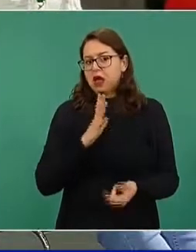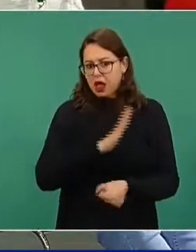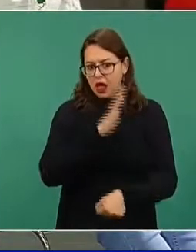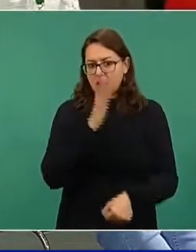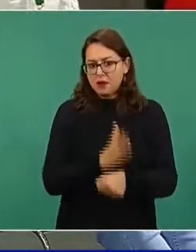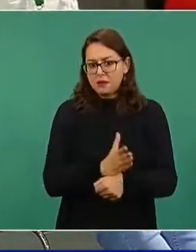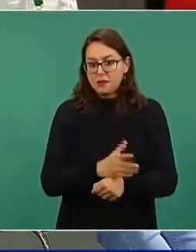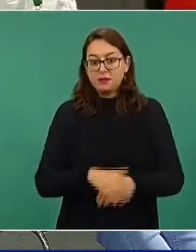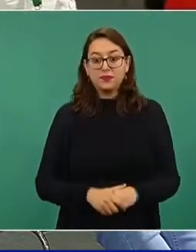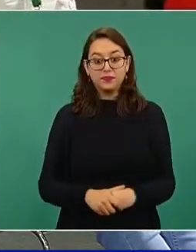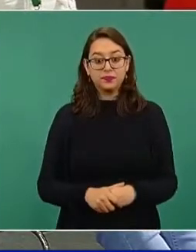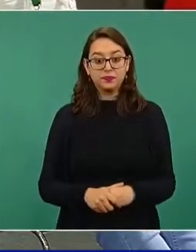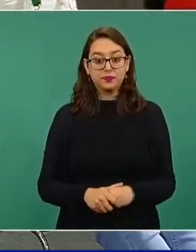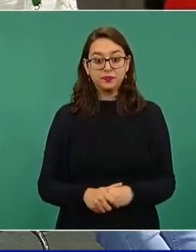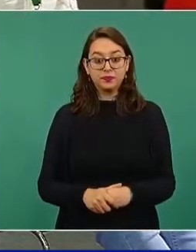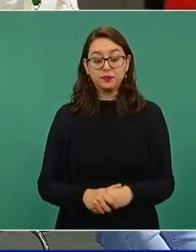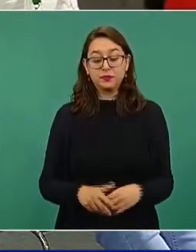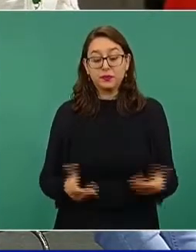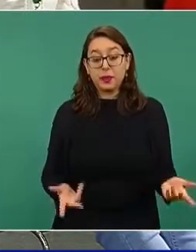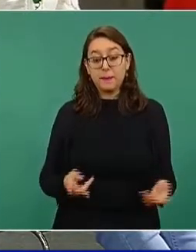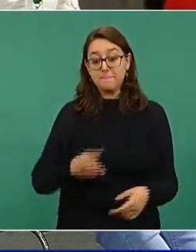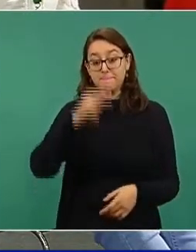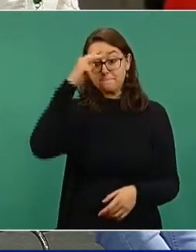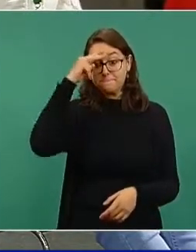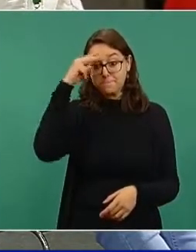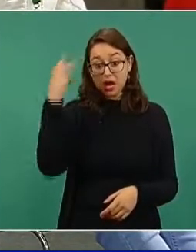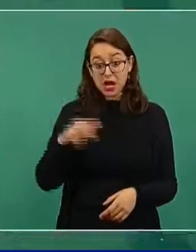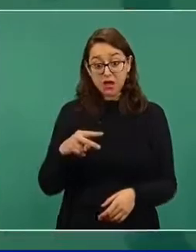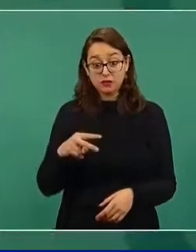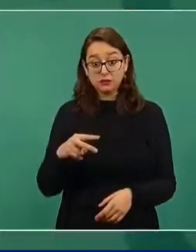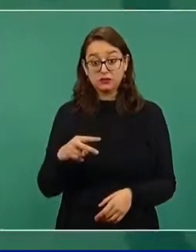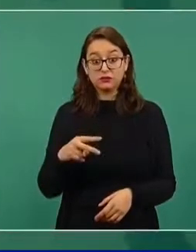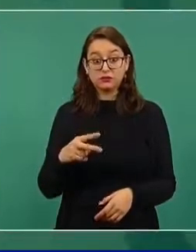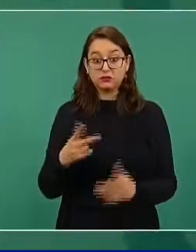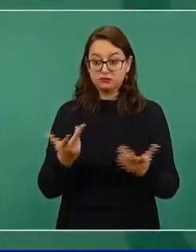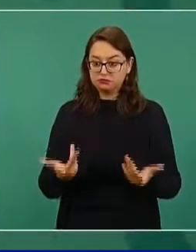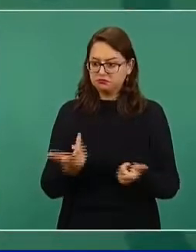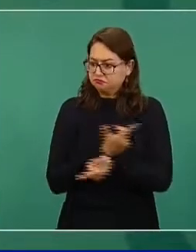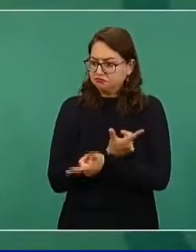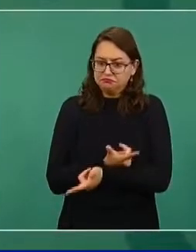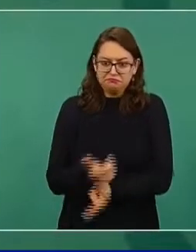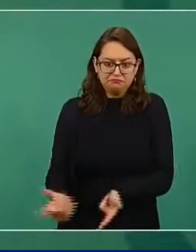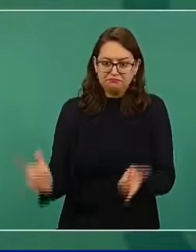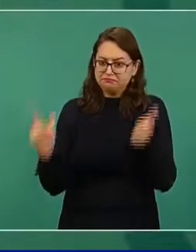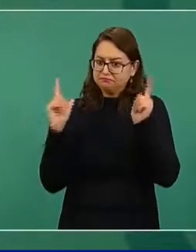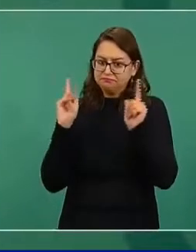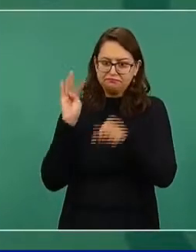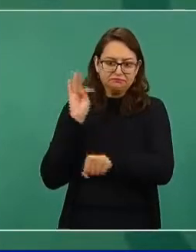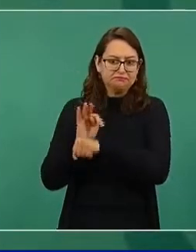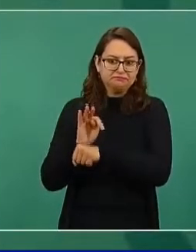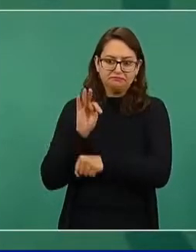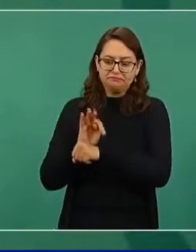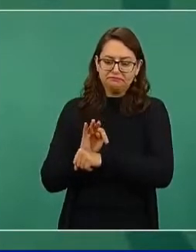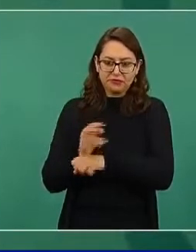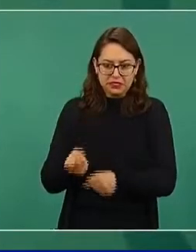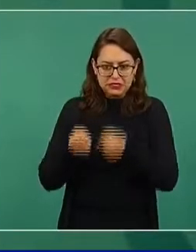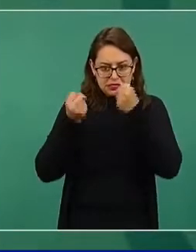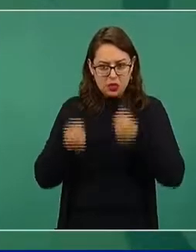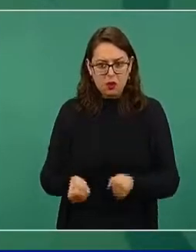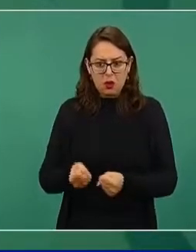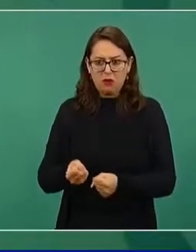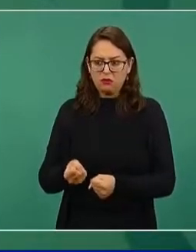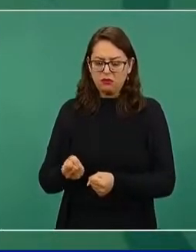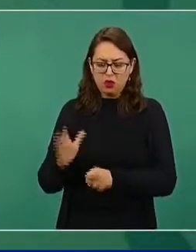México es un país que garantiza las libertades, no se